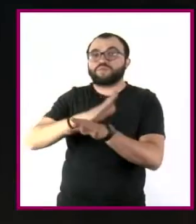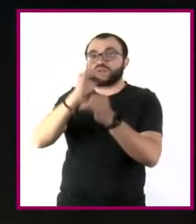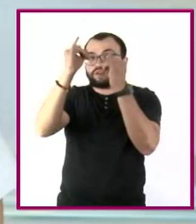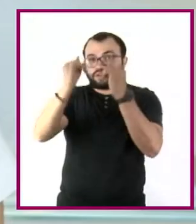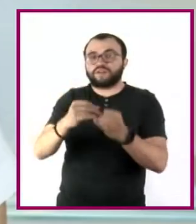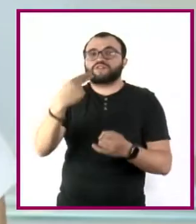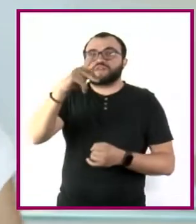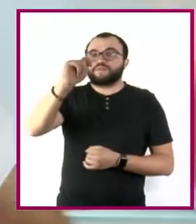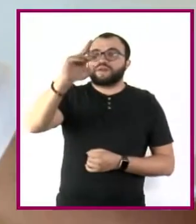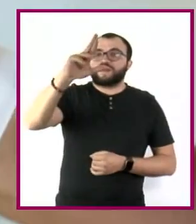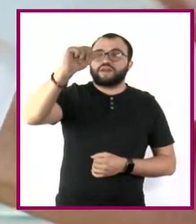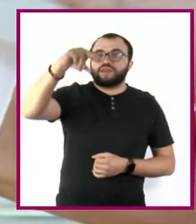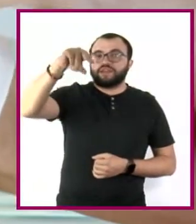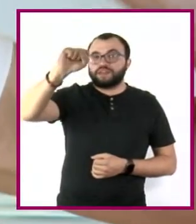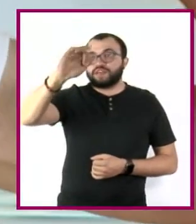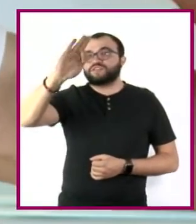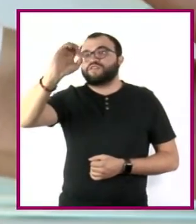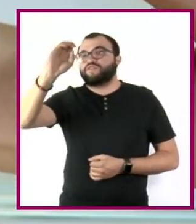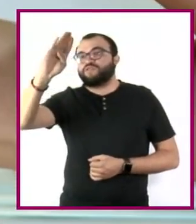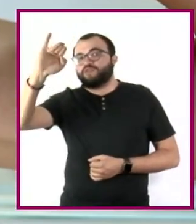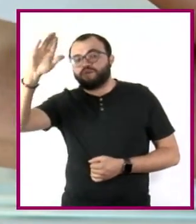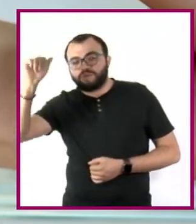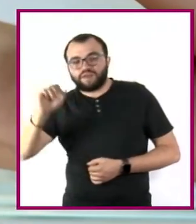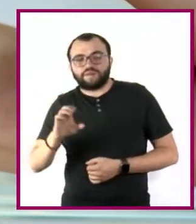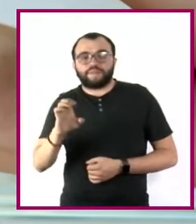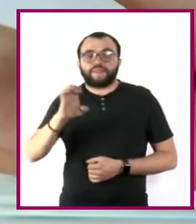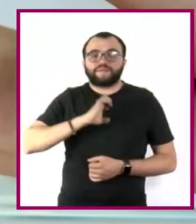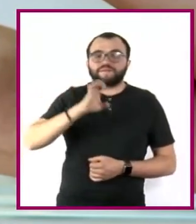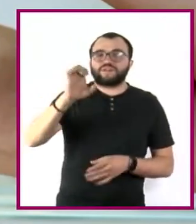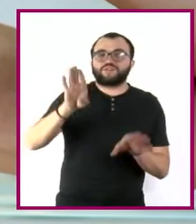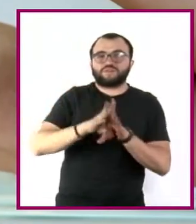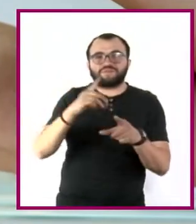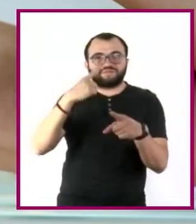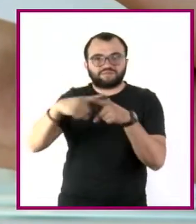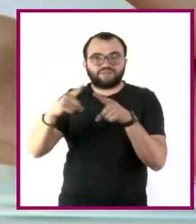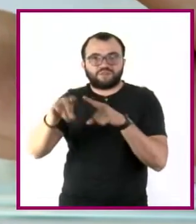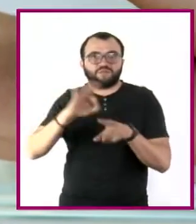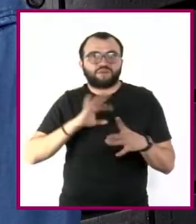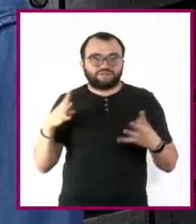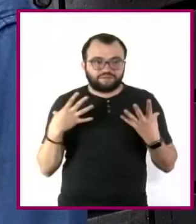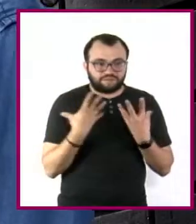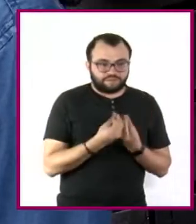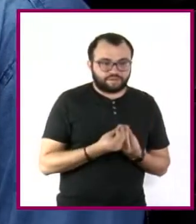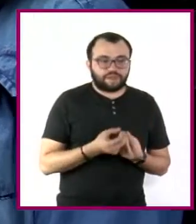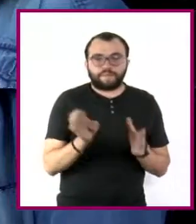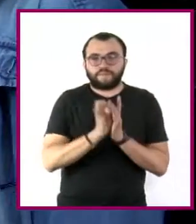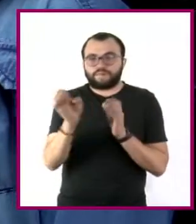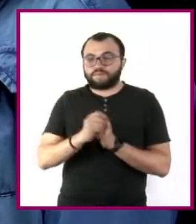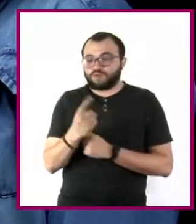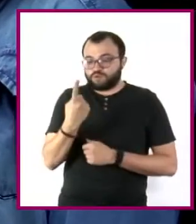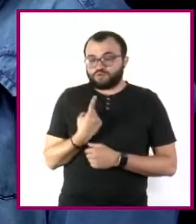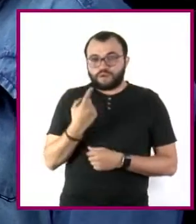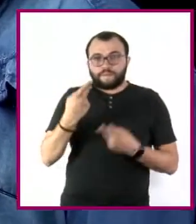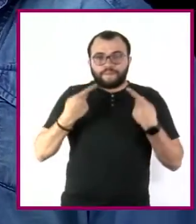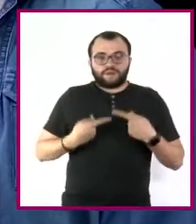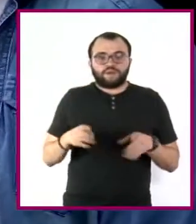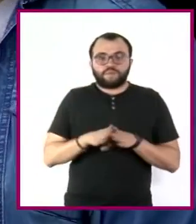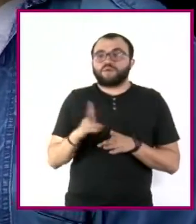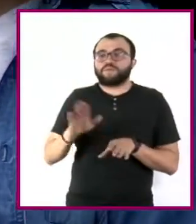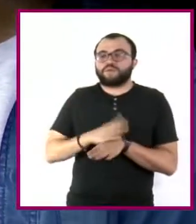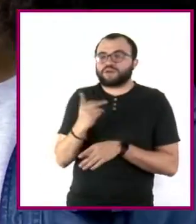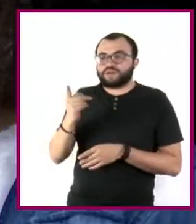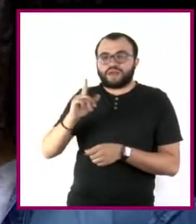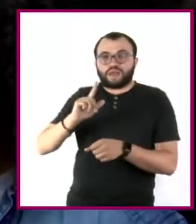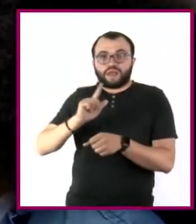transfobia. El comportamiento negativo hacia la diferencia puede ser acumulativo. Es decir, una persona que es discriminada por su orientación